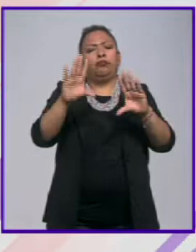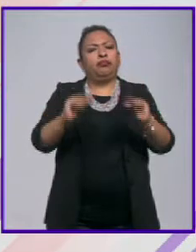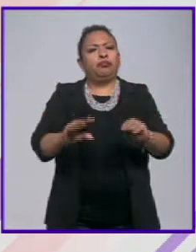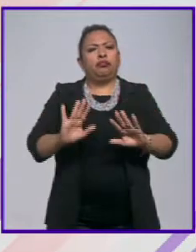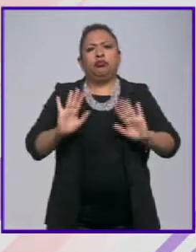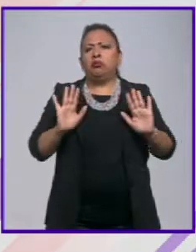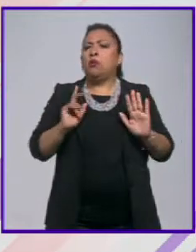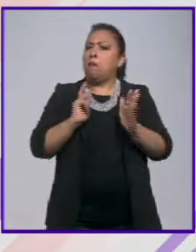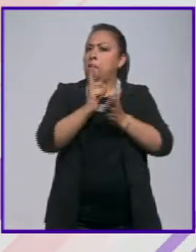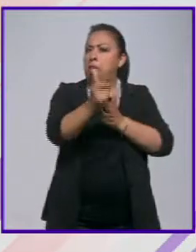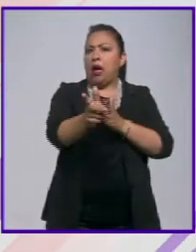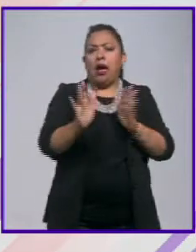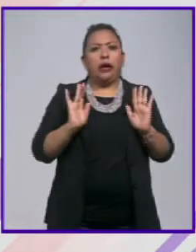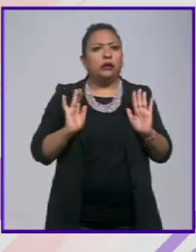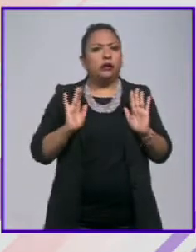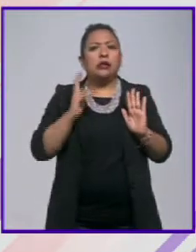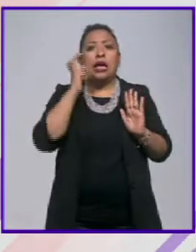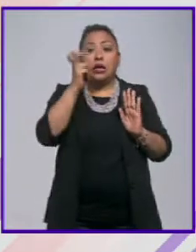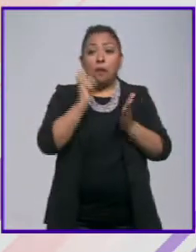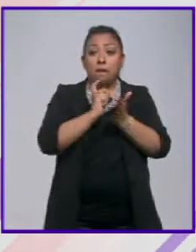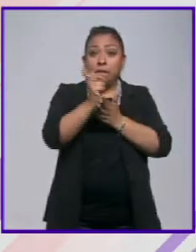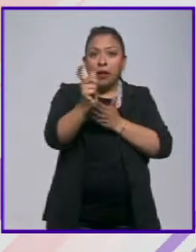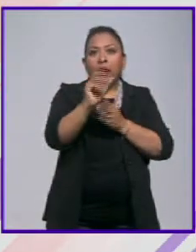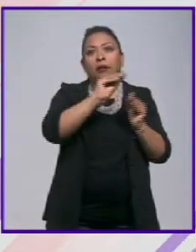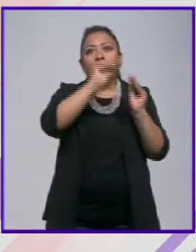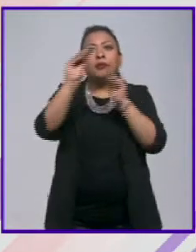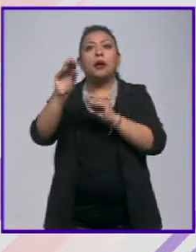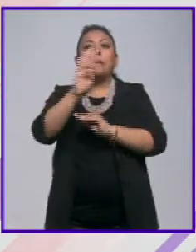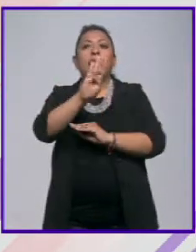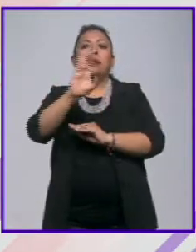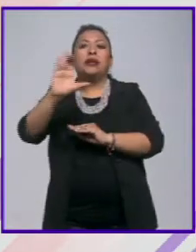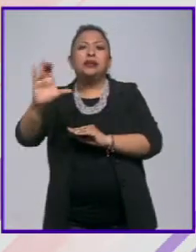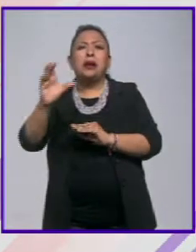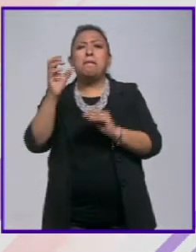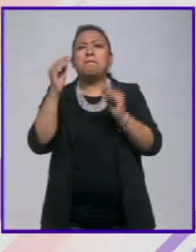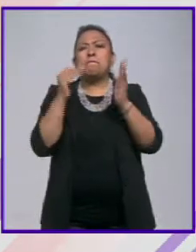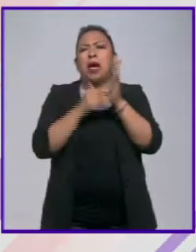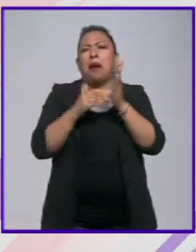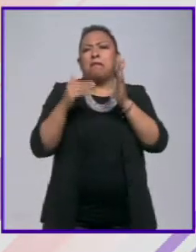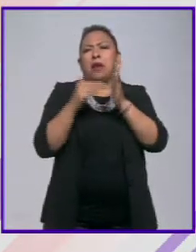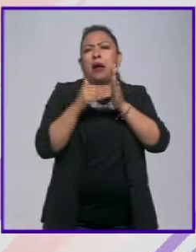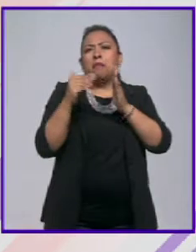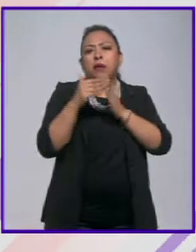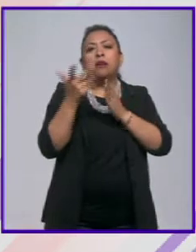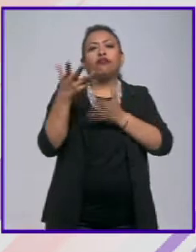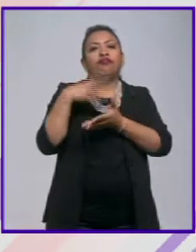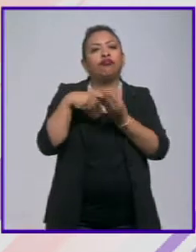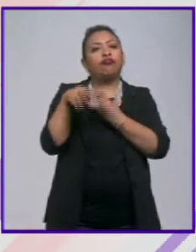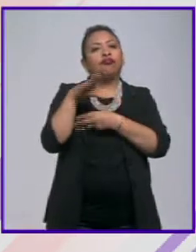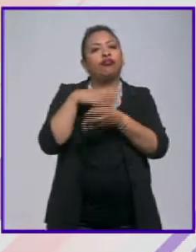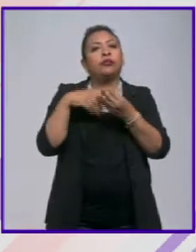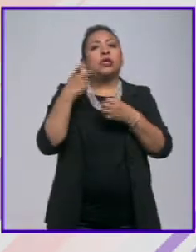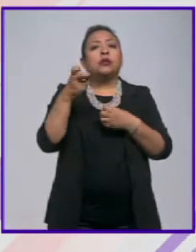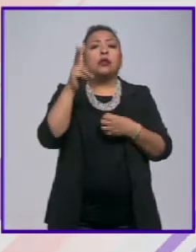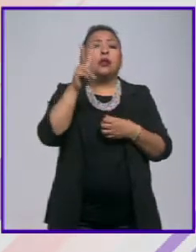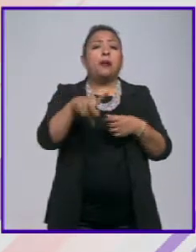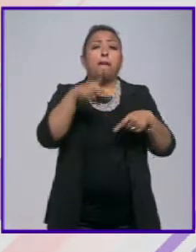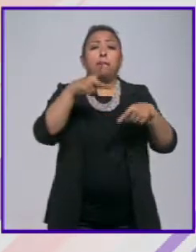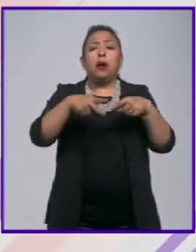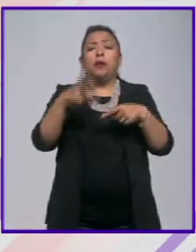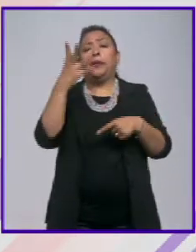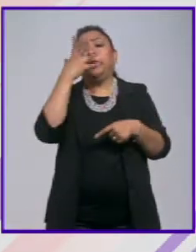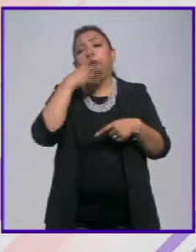televisión o no pagas eso va directamente a la BBC y son miles de millones con los cuales la BBC financia esas series maravillosas